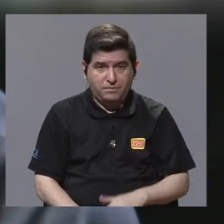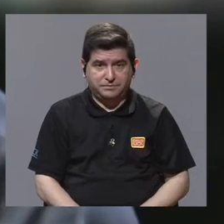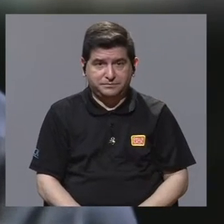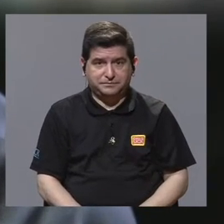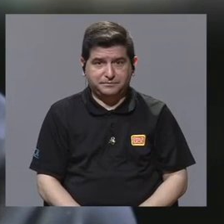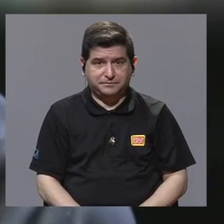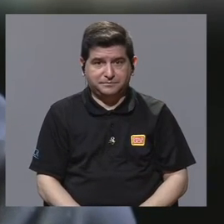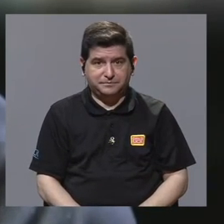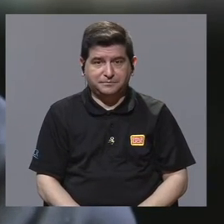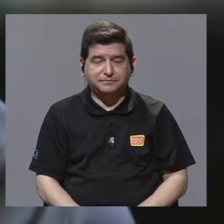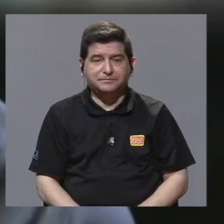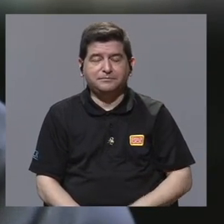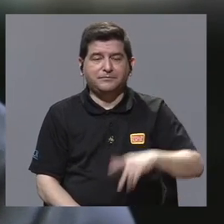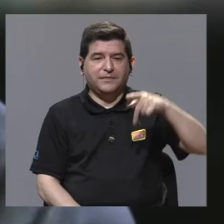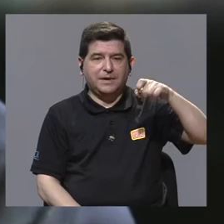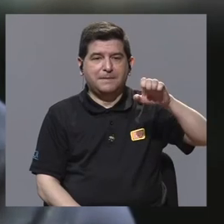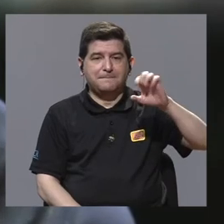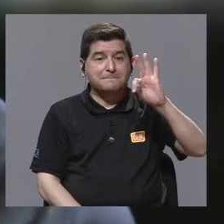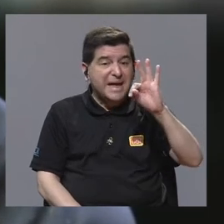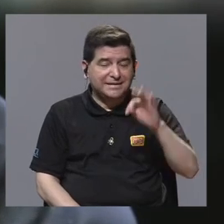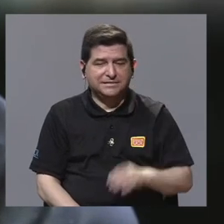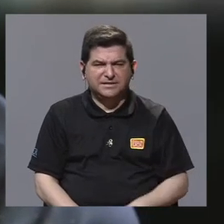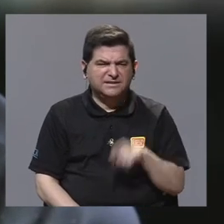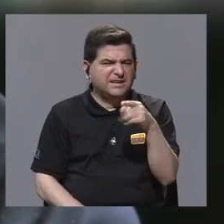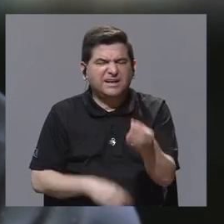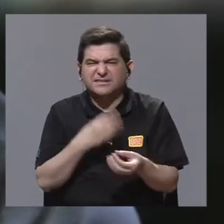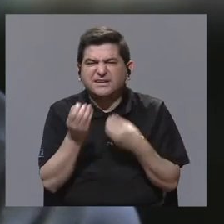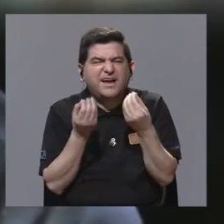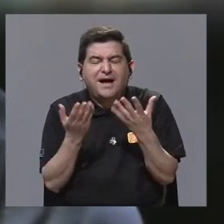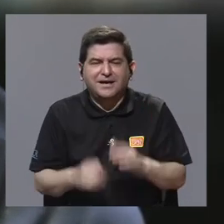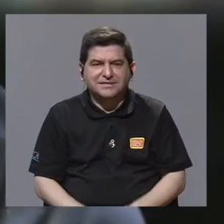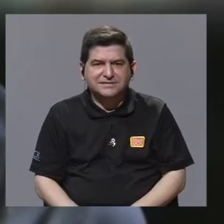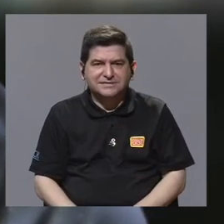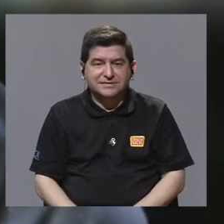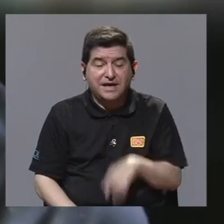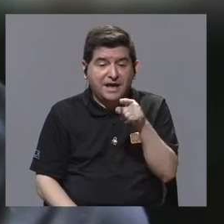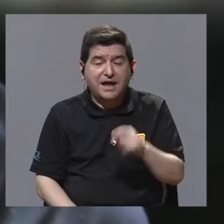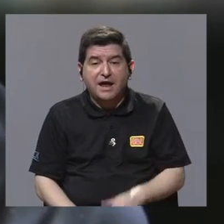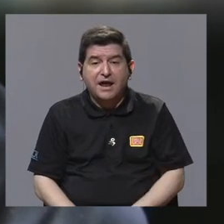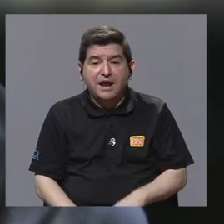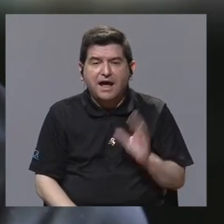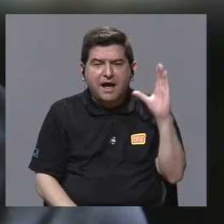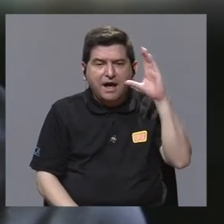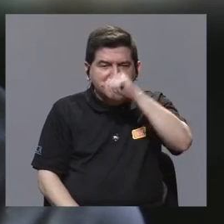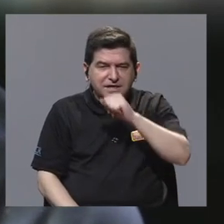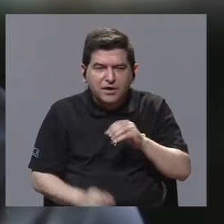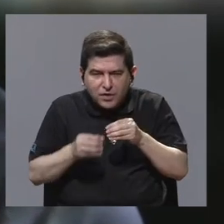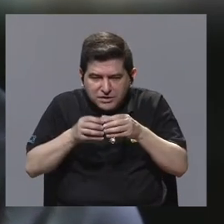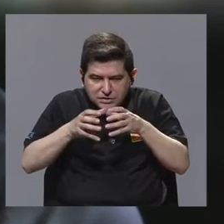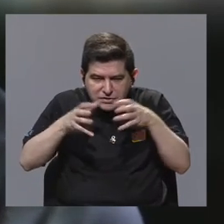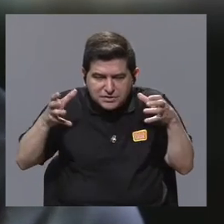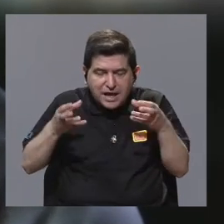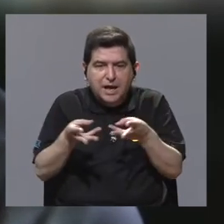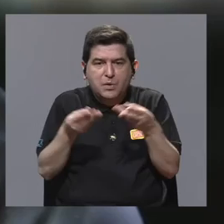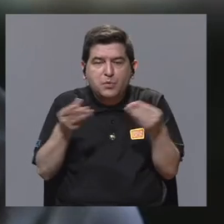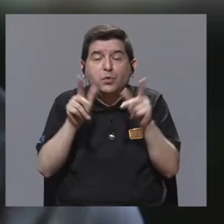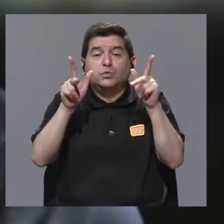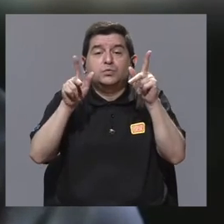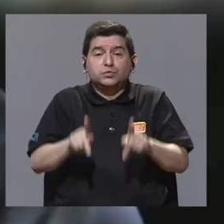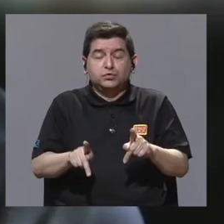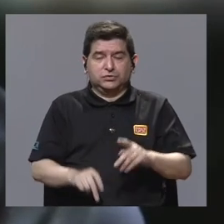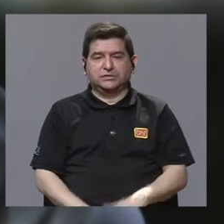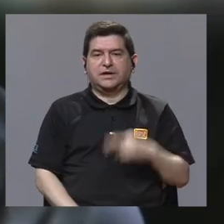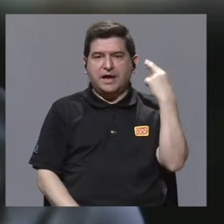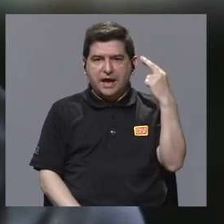es el PET, que más bien lo que hace es recibir la radiación que emite la